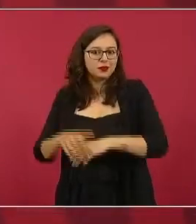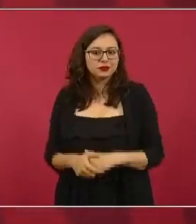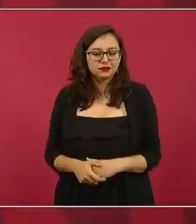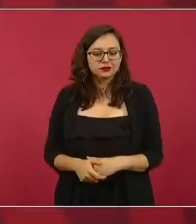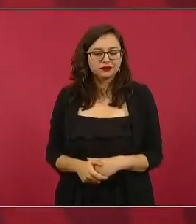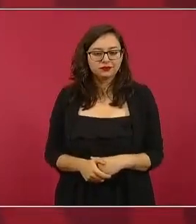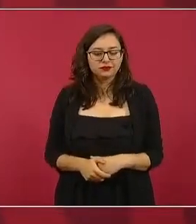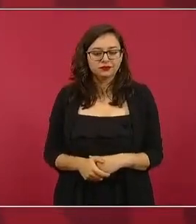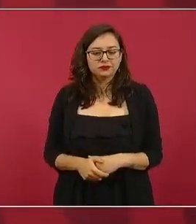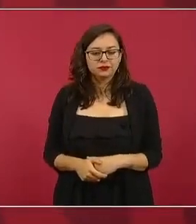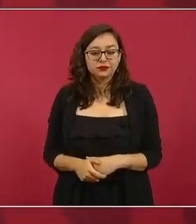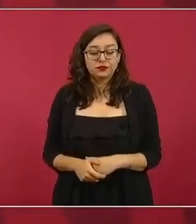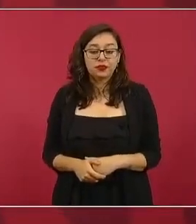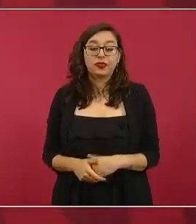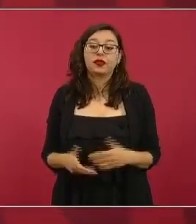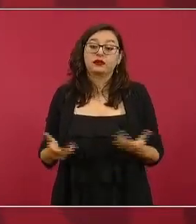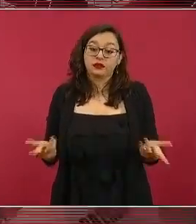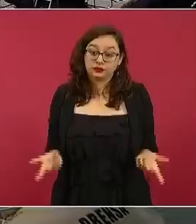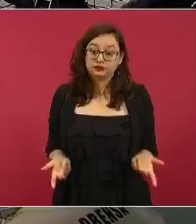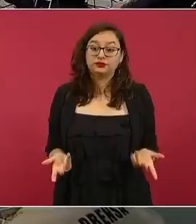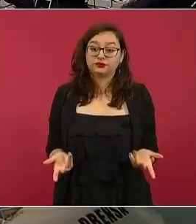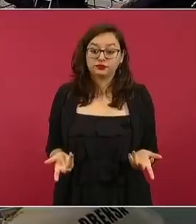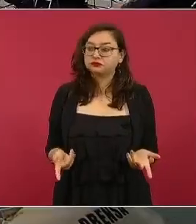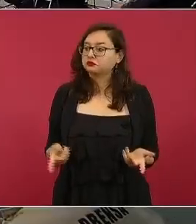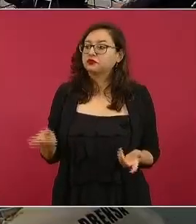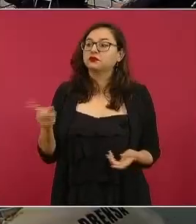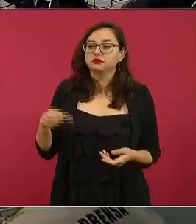sostengo que hay quienes